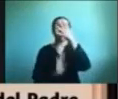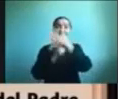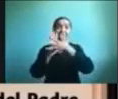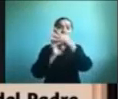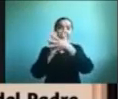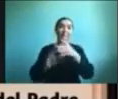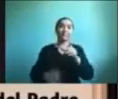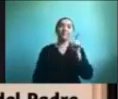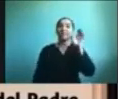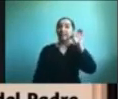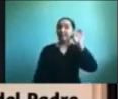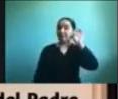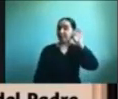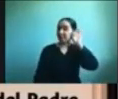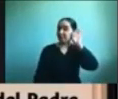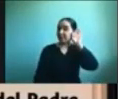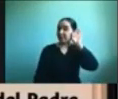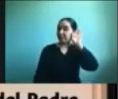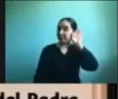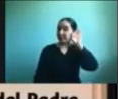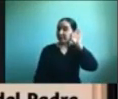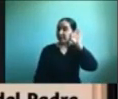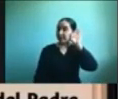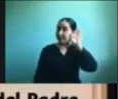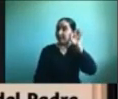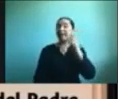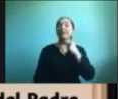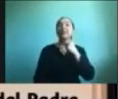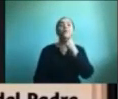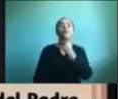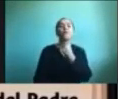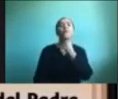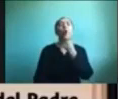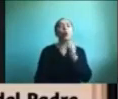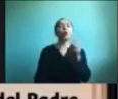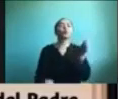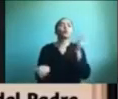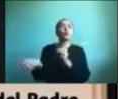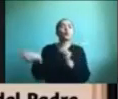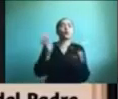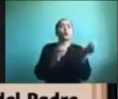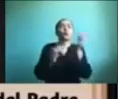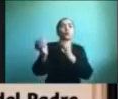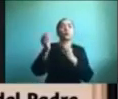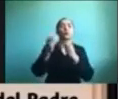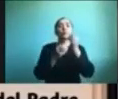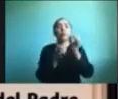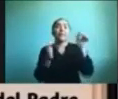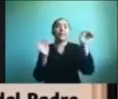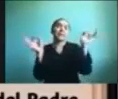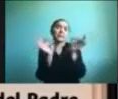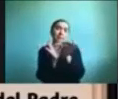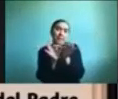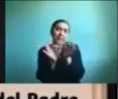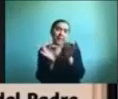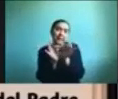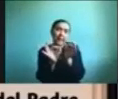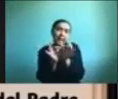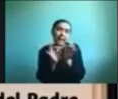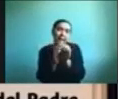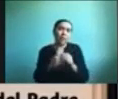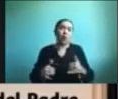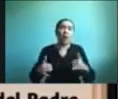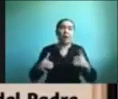está como enriquecida la historia y acompañada de textos más entretenidos